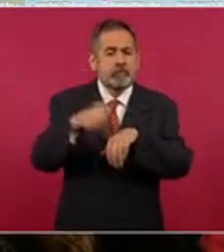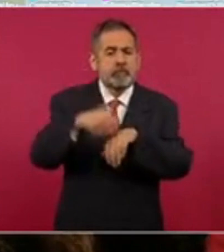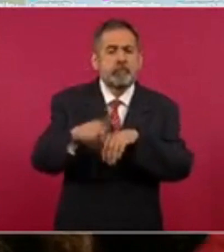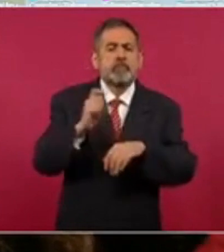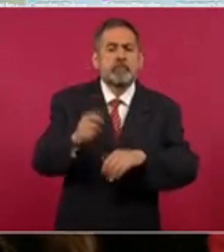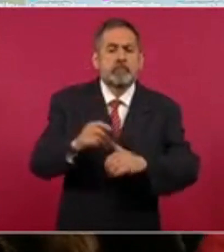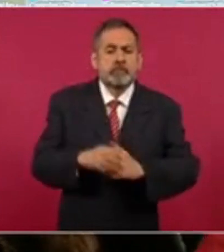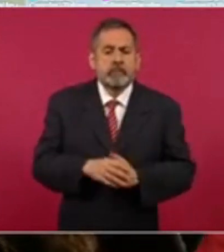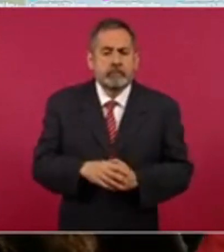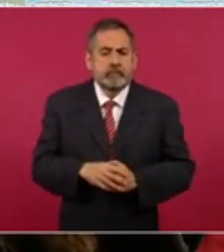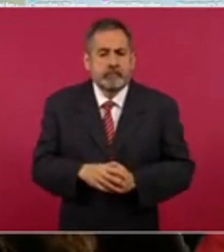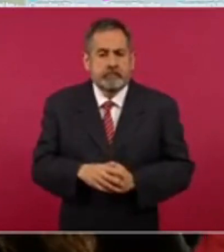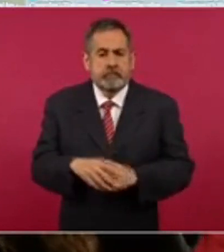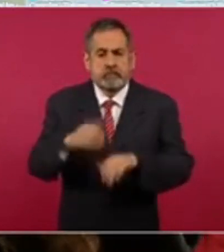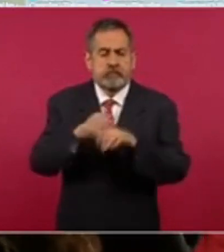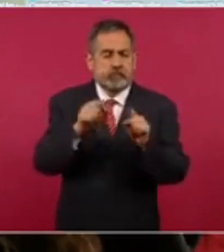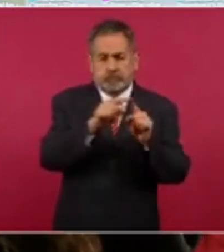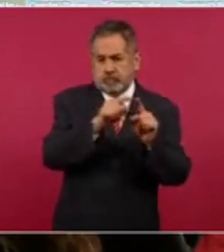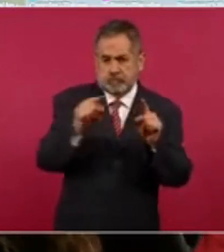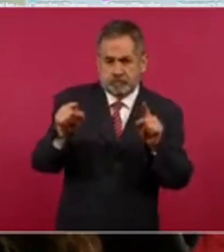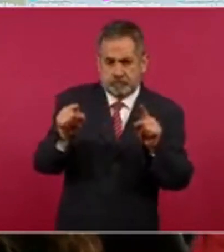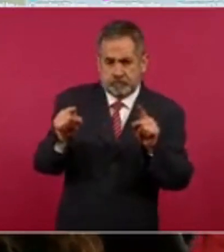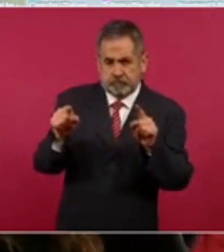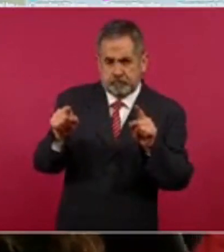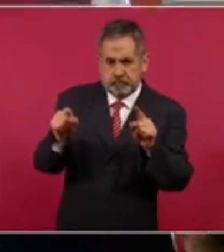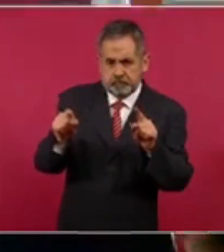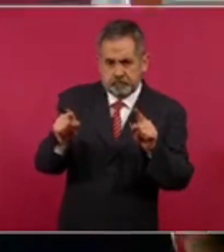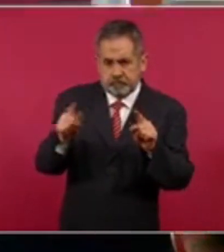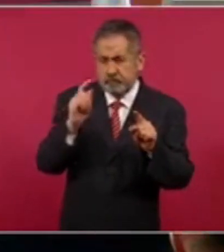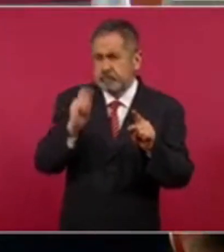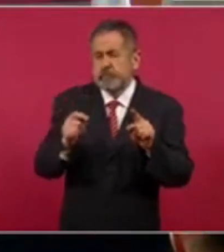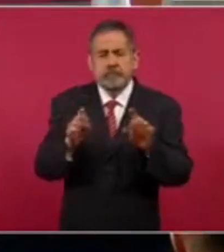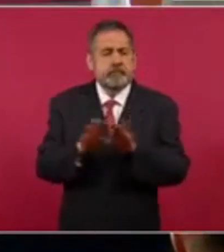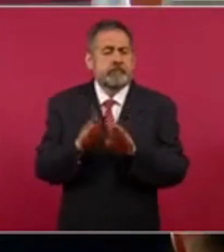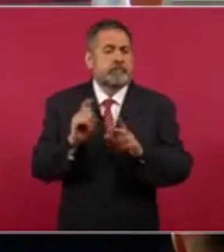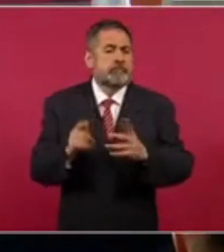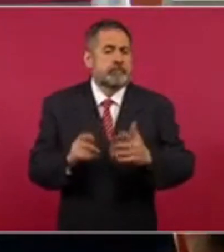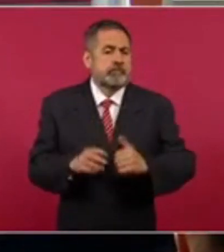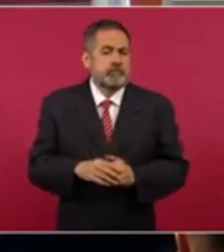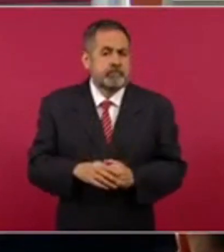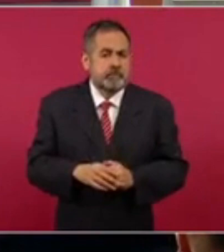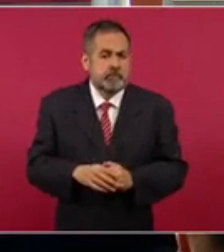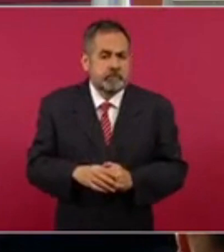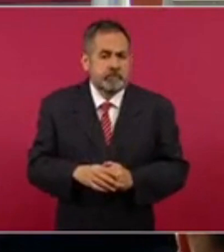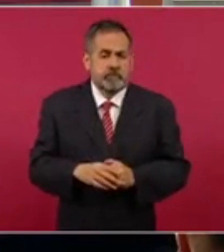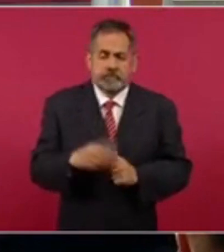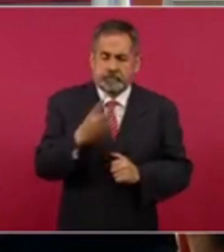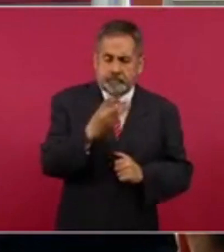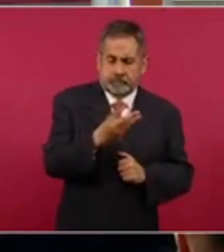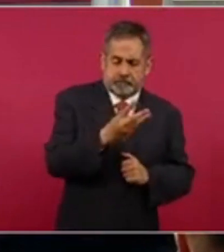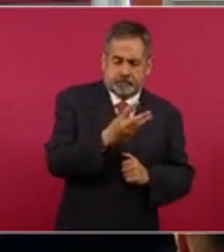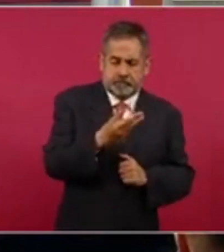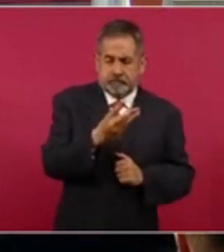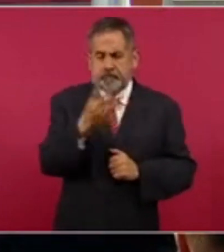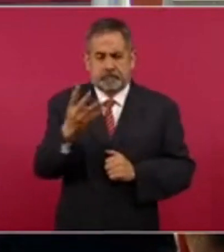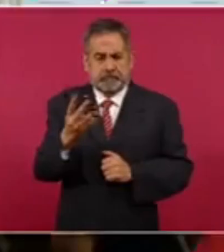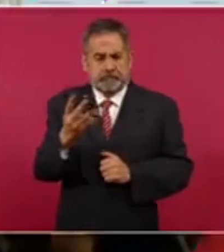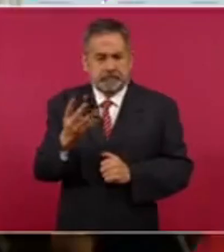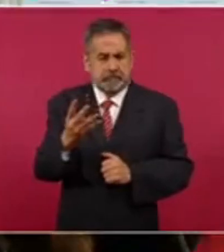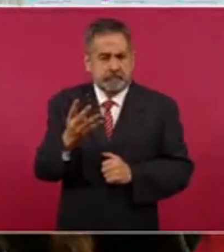Es el tramo básicamente tres, cuatro,